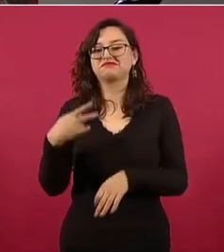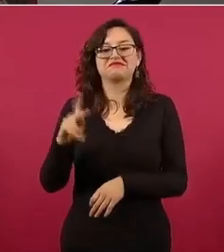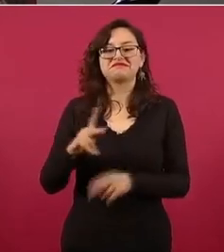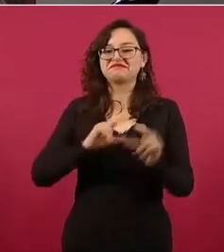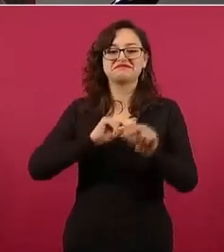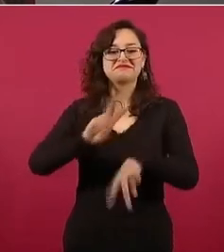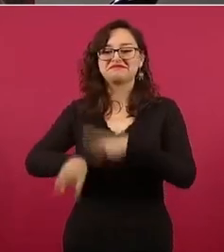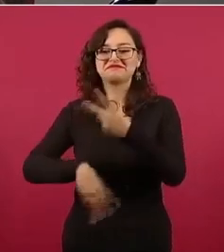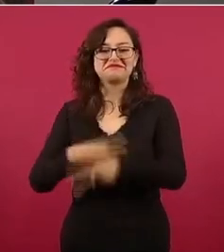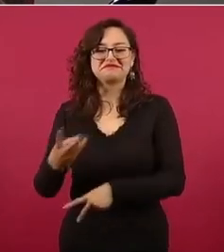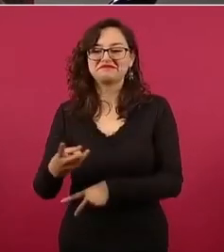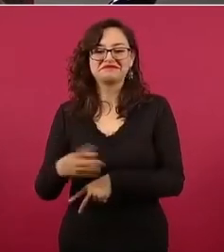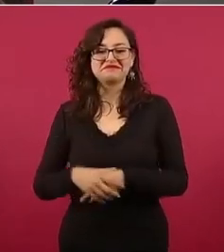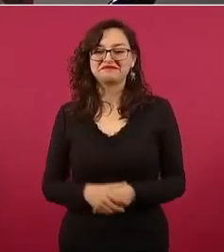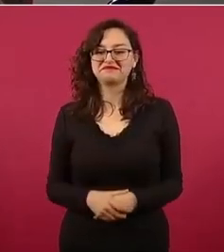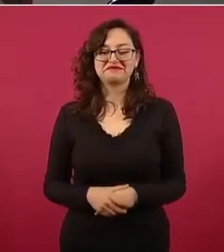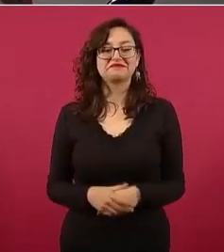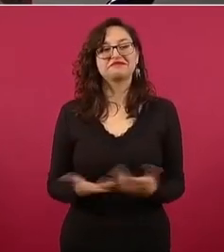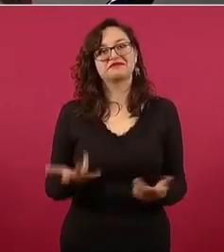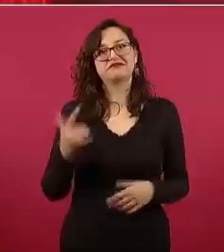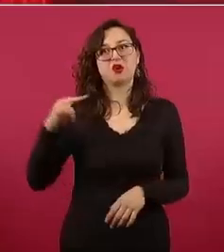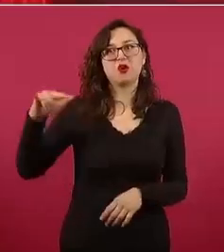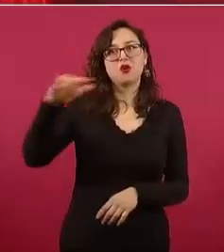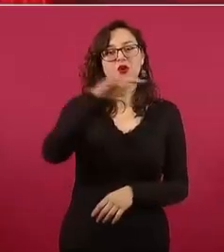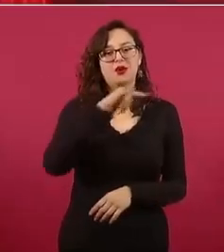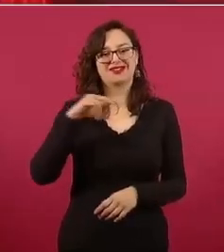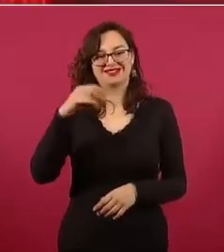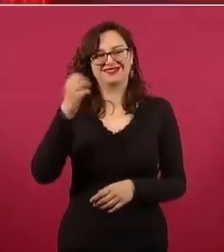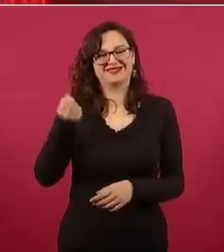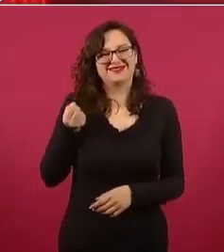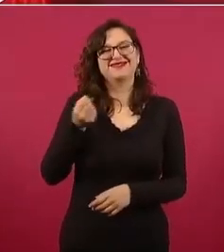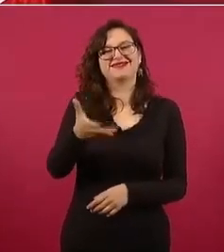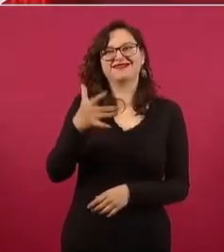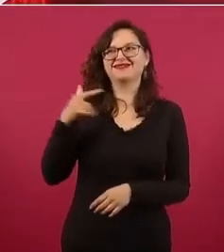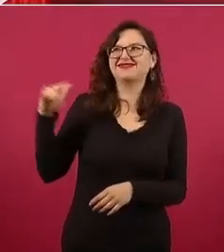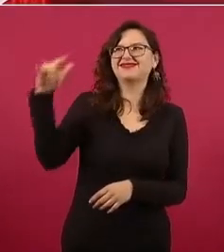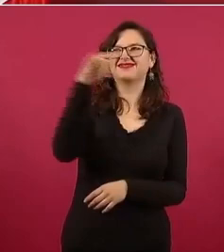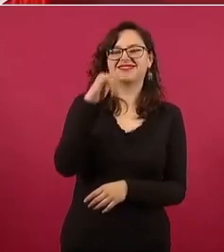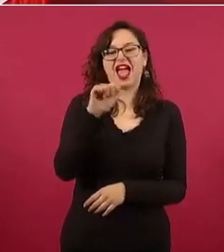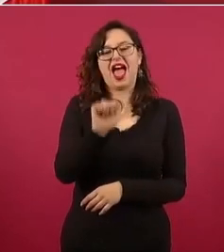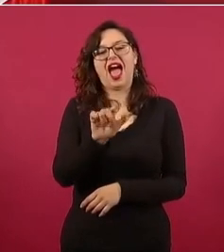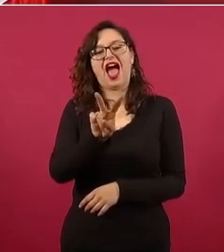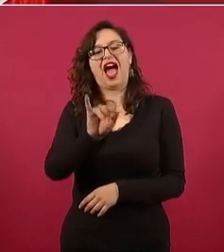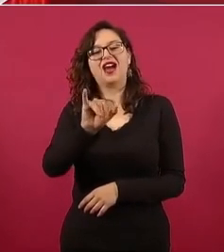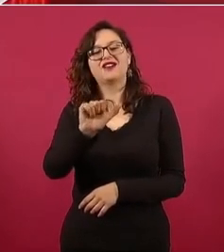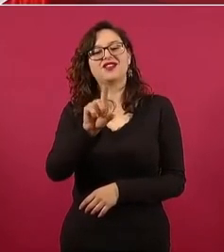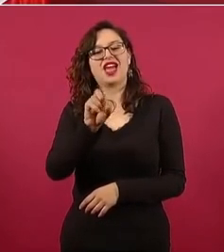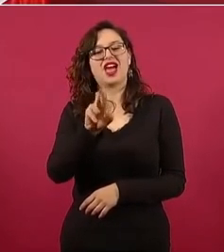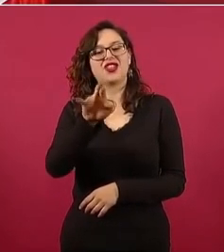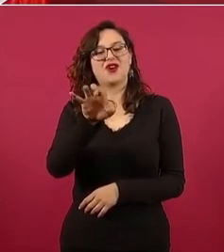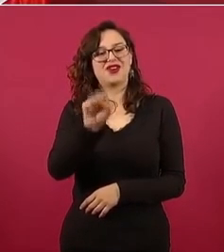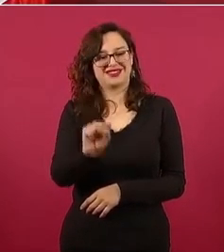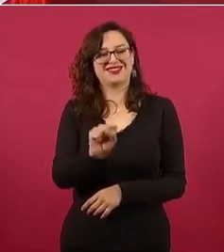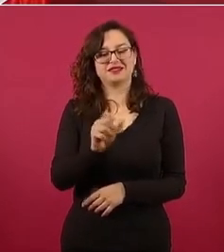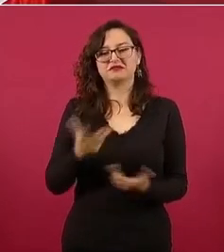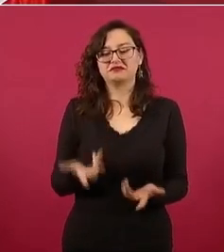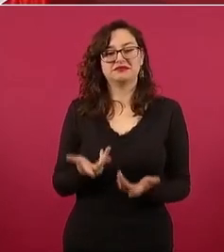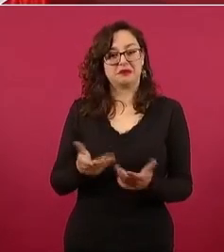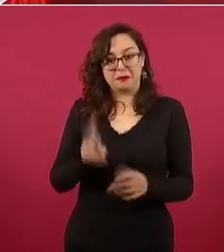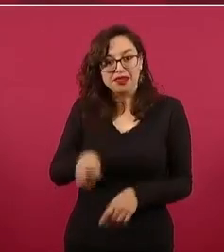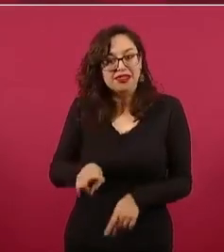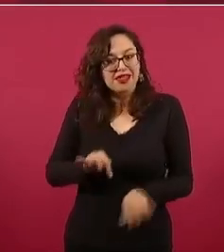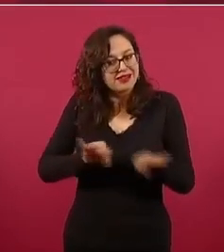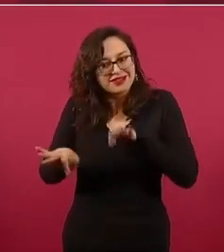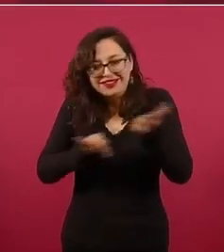trabajar. Aviadores. Aviadores. Entonces, estamos limpiando eso y luego los